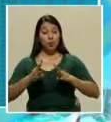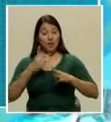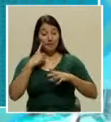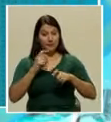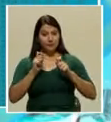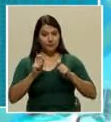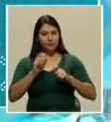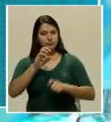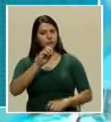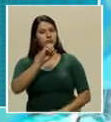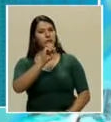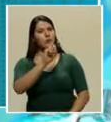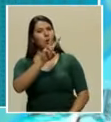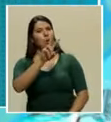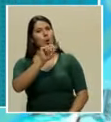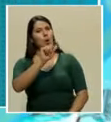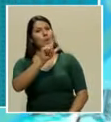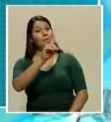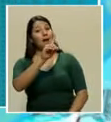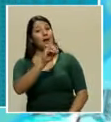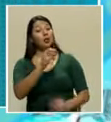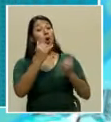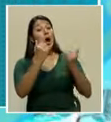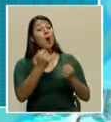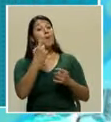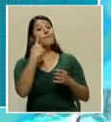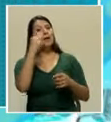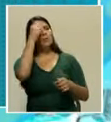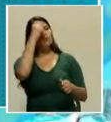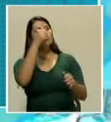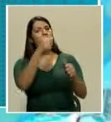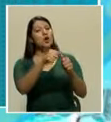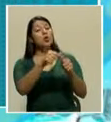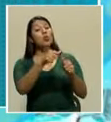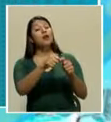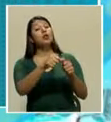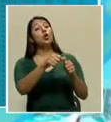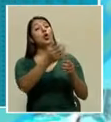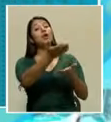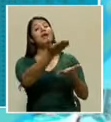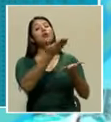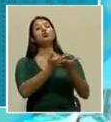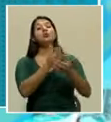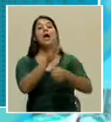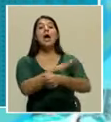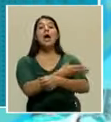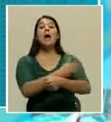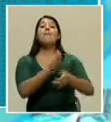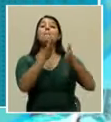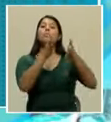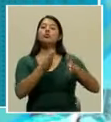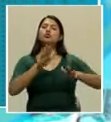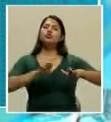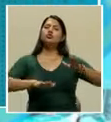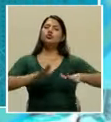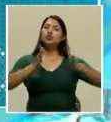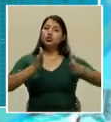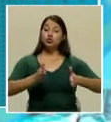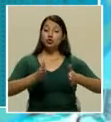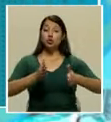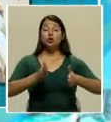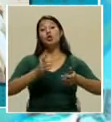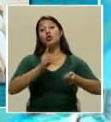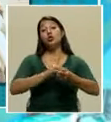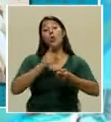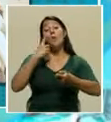Osvaldo, te propongo que veamos ahora el recuerdo que nos trae el músico y percusionista y doctor por la Universidad de